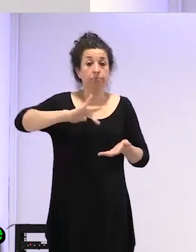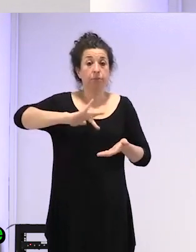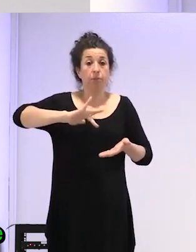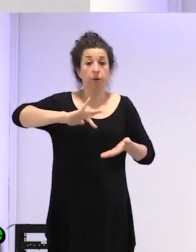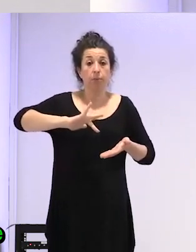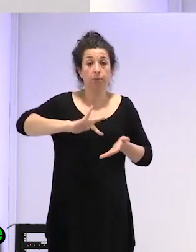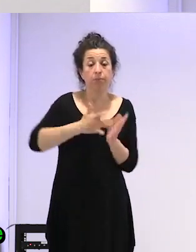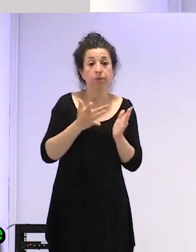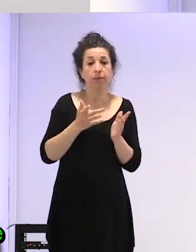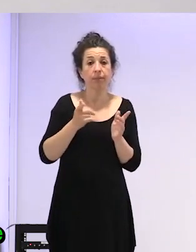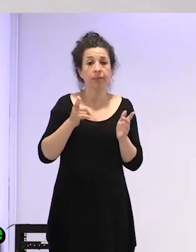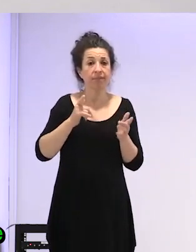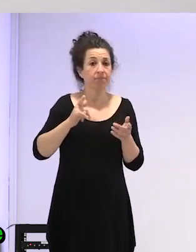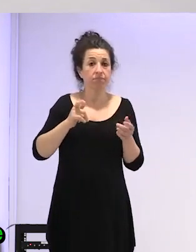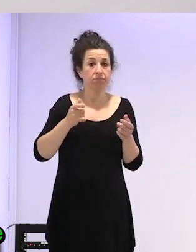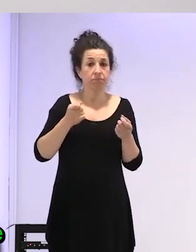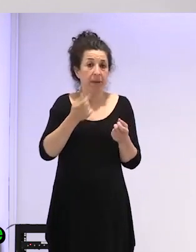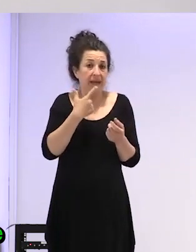montón de